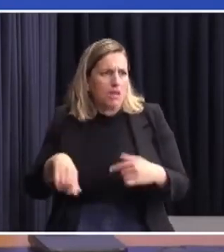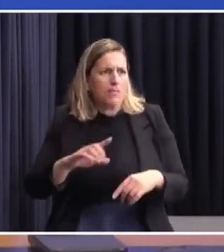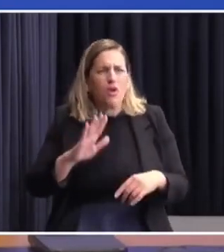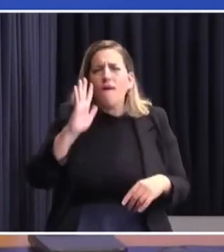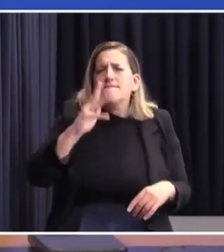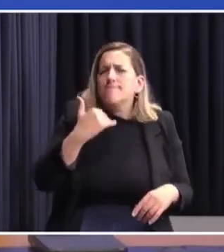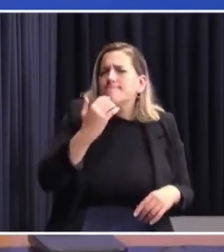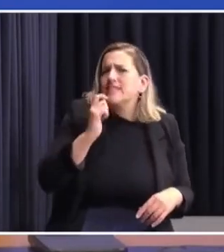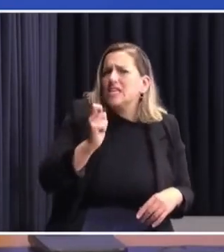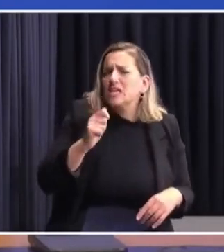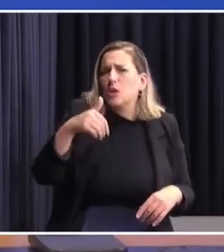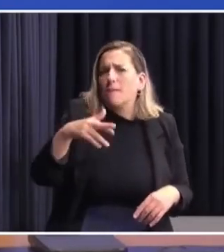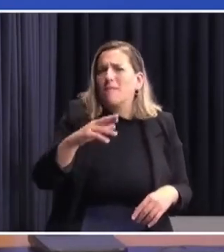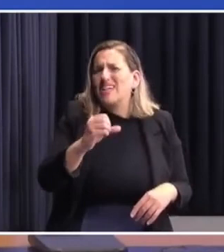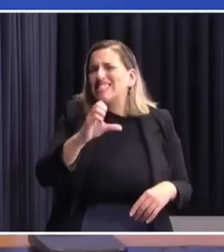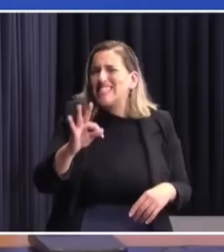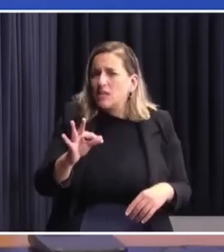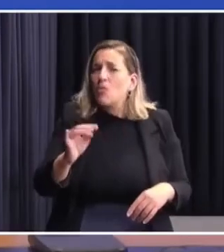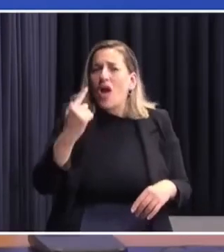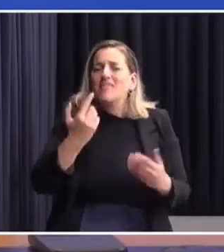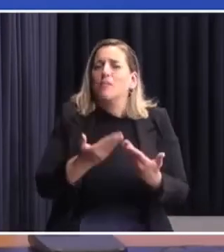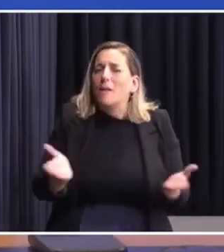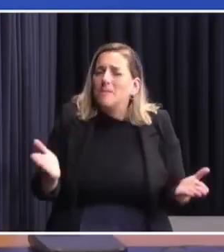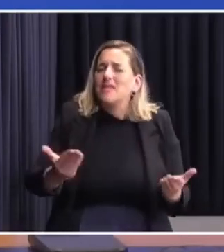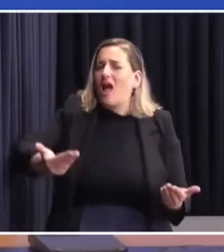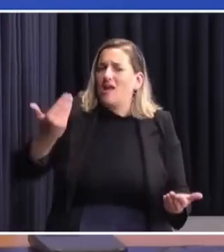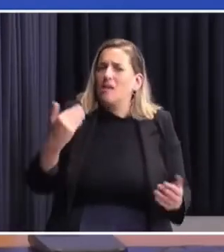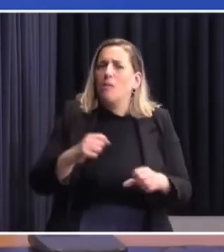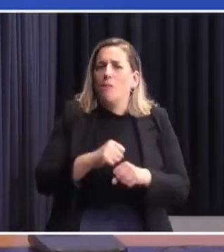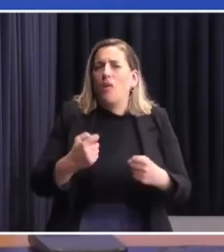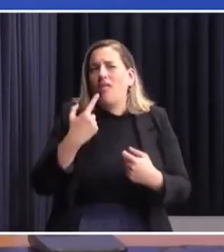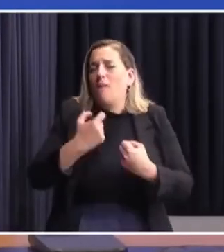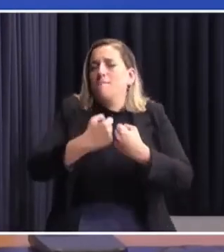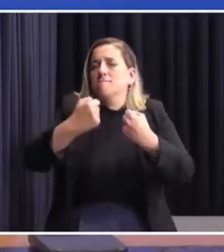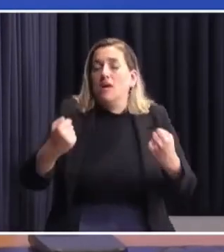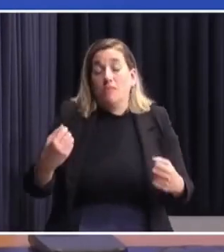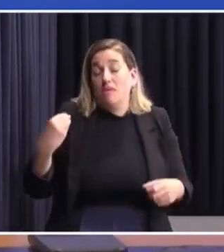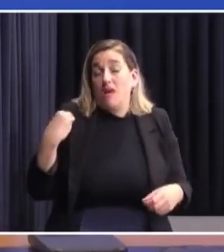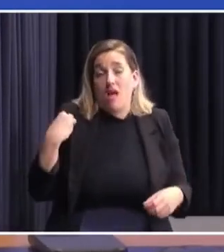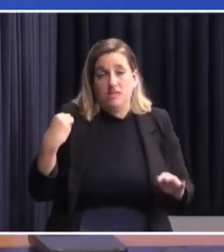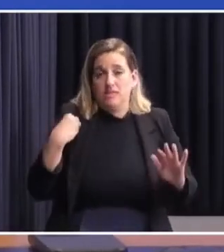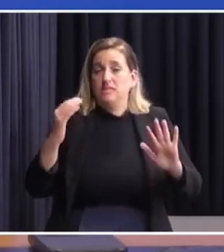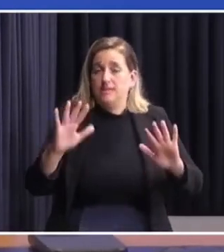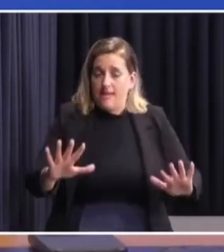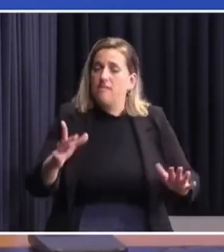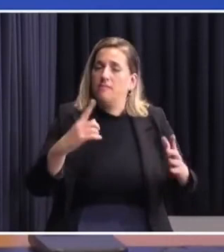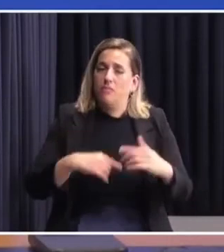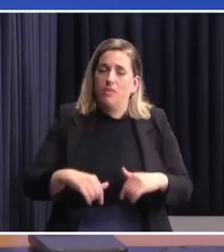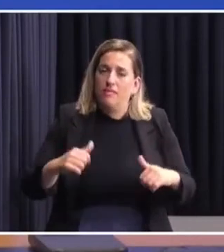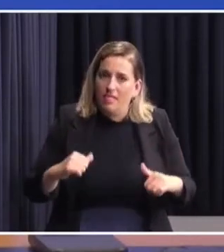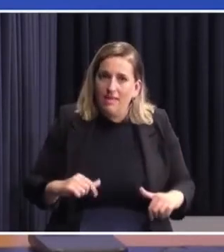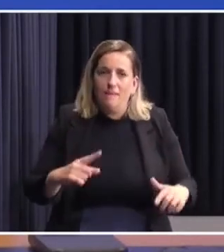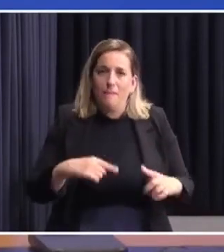Conocía a quien era Marcet. Bueno, ahí tenemos que empezar a hilar fino y acá donde puedo estar más cansado. lado, el que